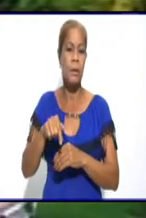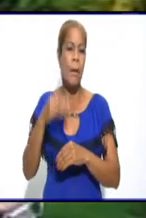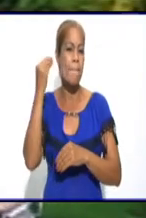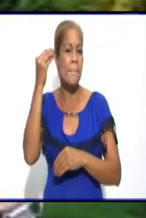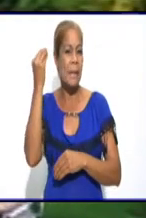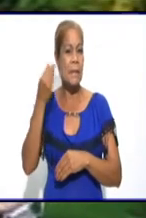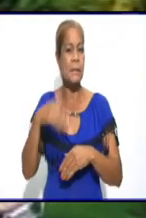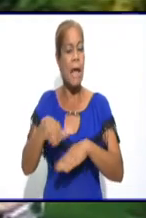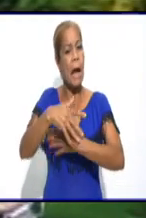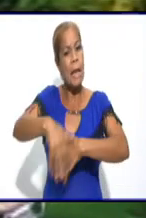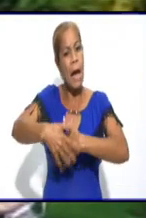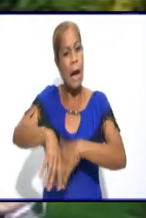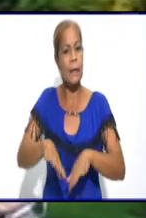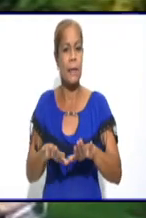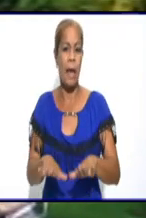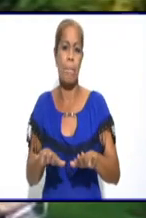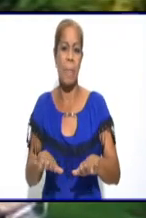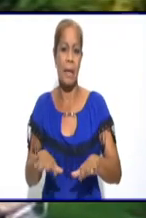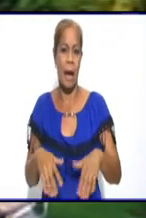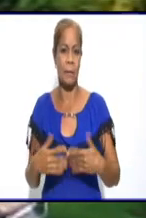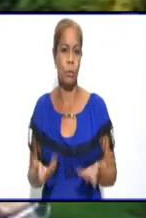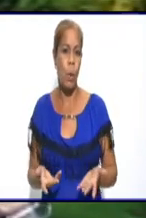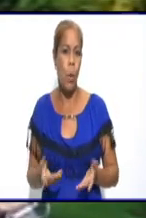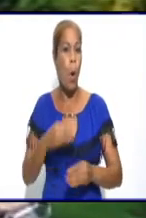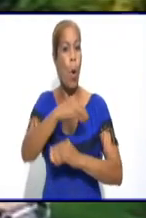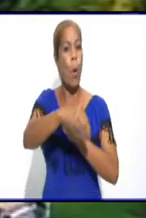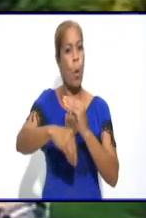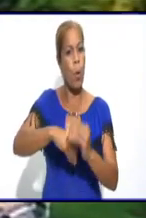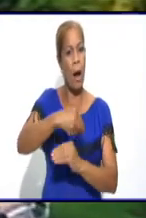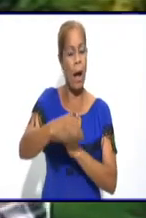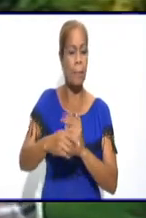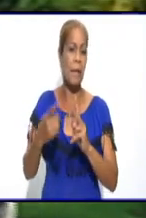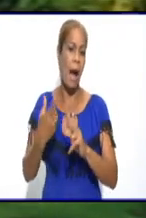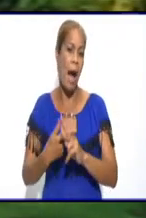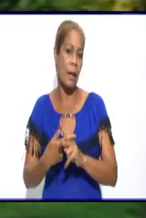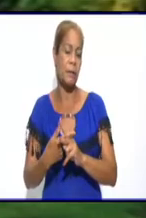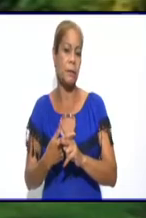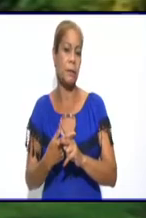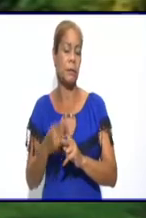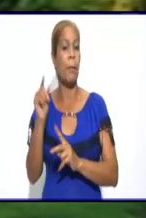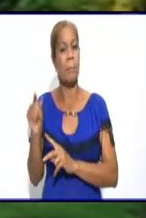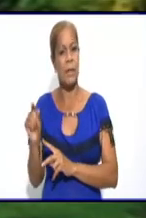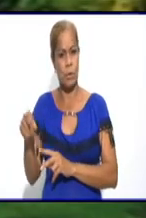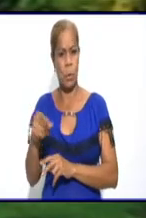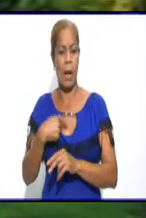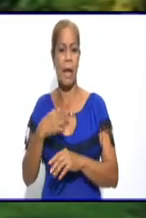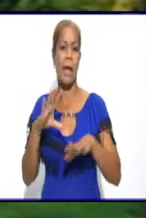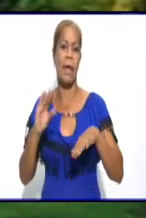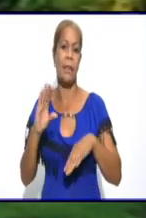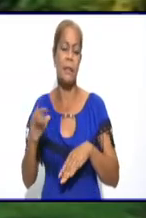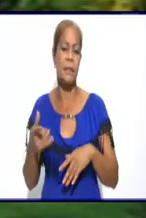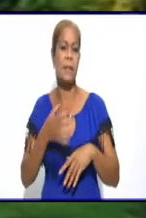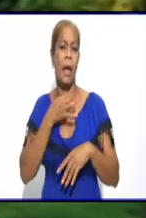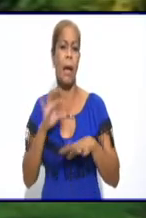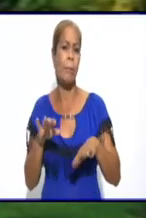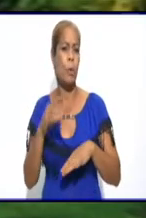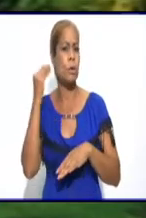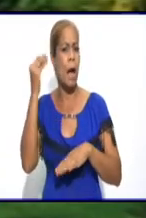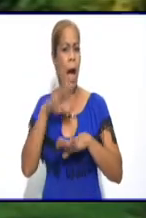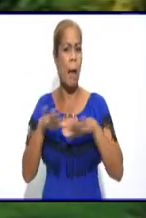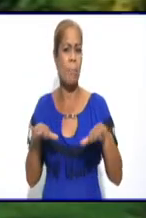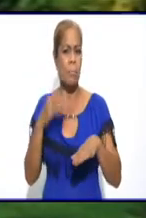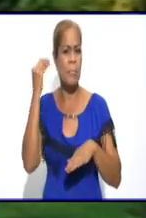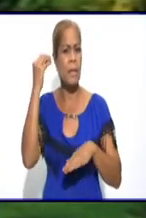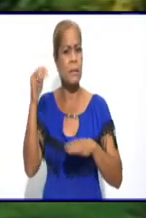en las medidas que se han adoptado en el territorio. Hay quien habla de que ya se va a abrir dentro de